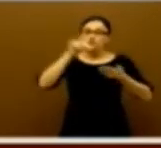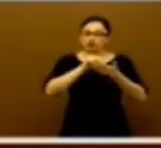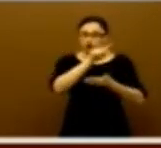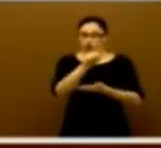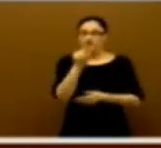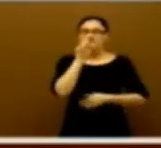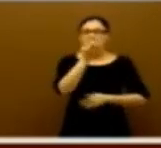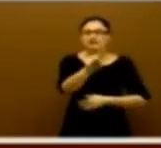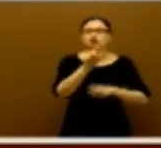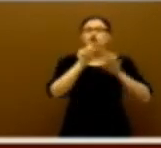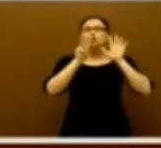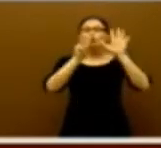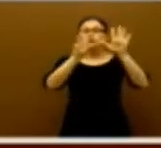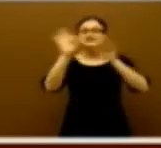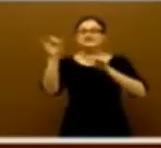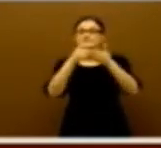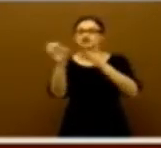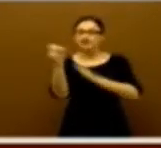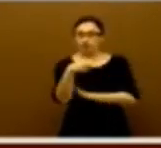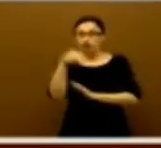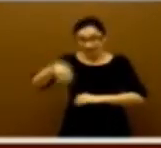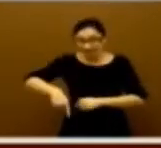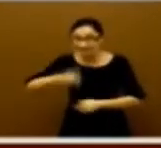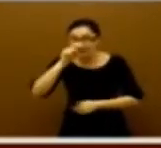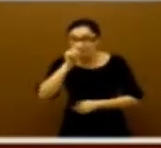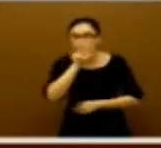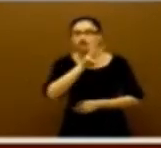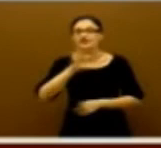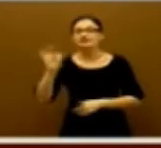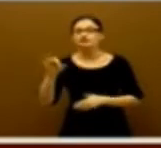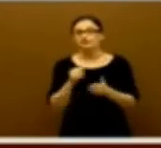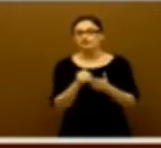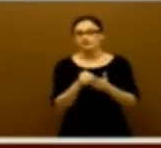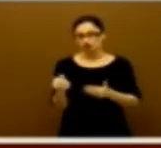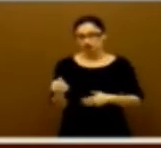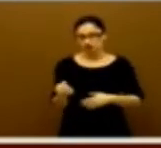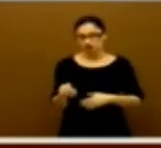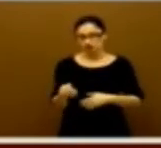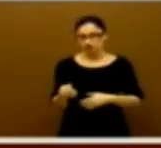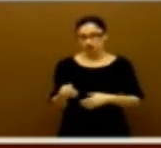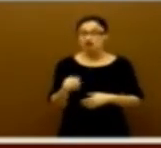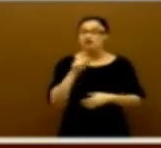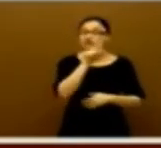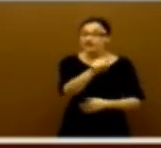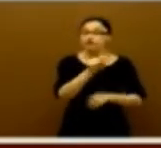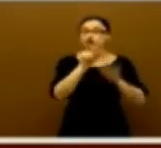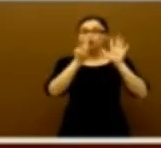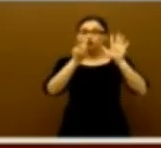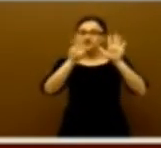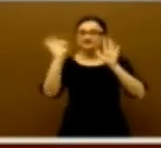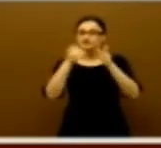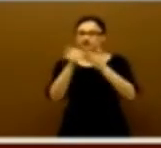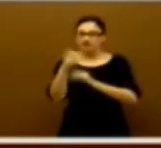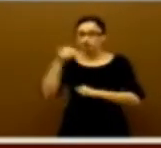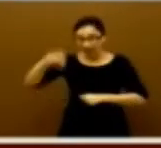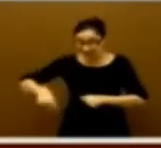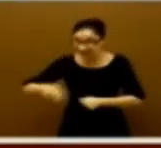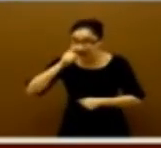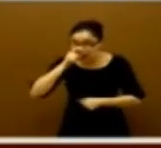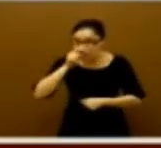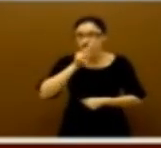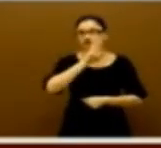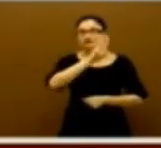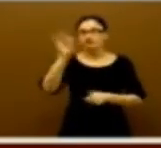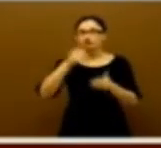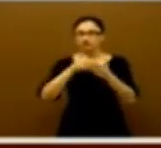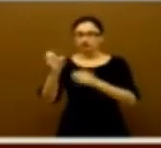180 millones de euros y este año son 300. Eran 180 millones de euros y este año son 300. ¿Por qué eran